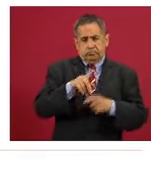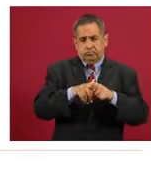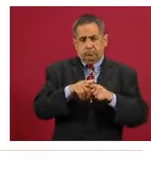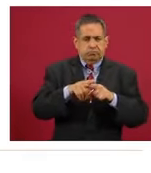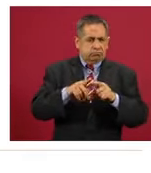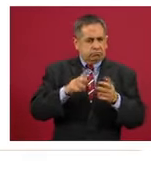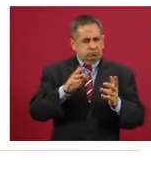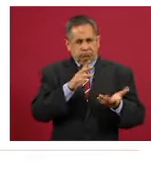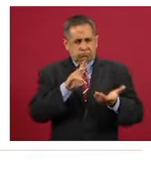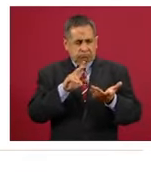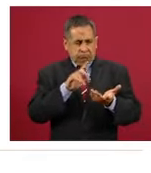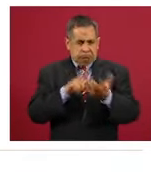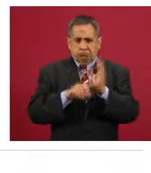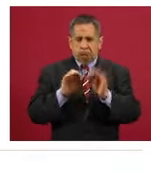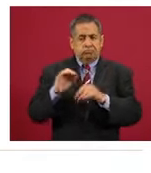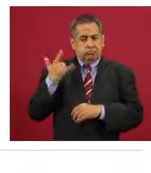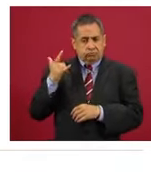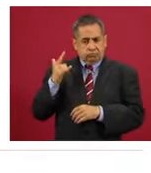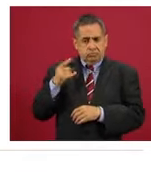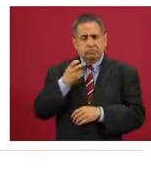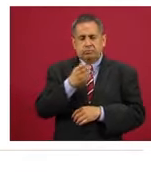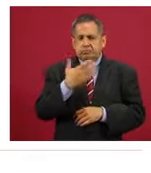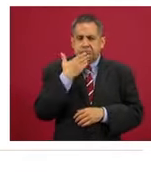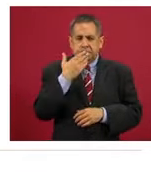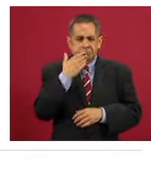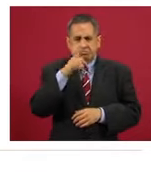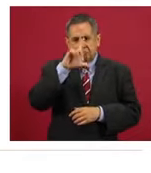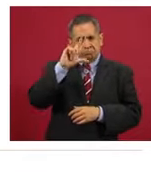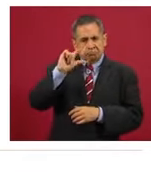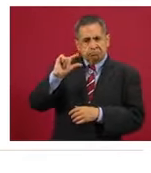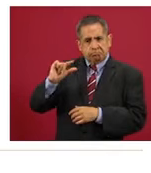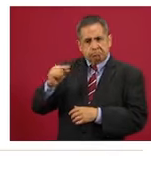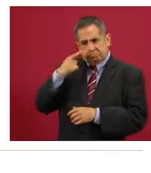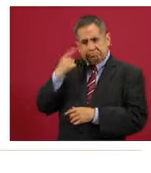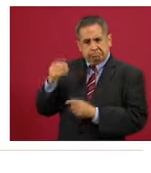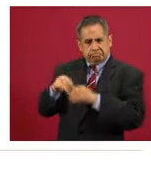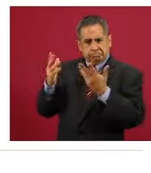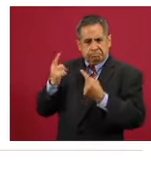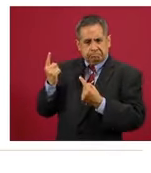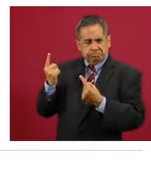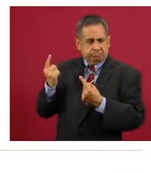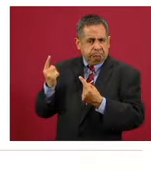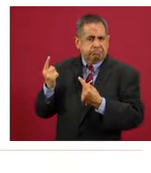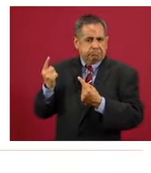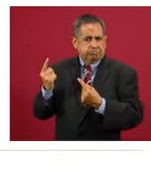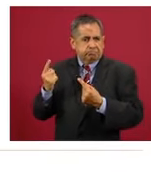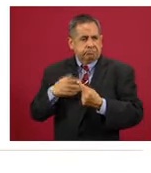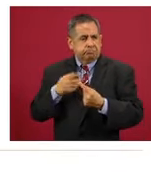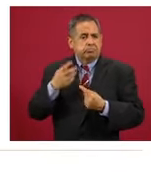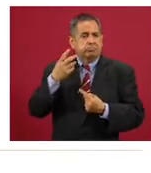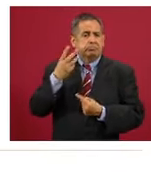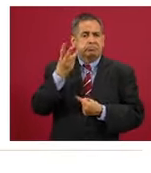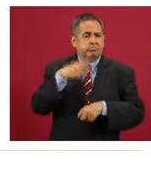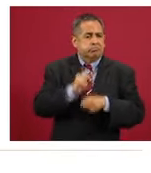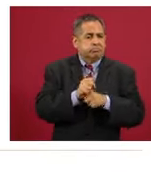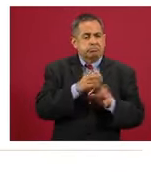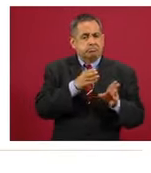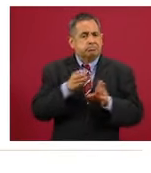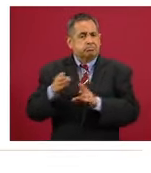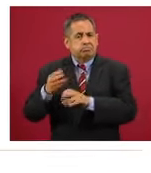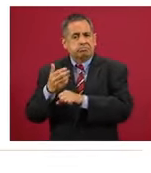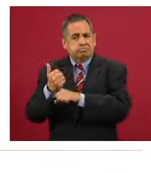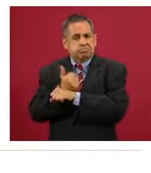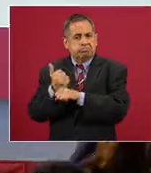del país, es la última semana de julio. Desde entonces una clarísima tendencia al descenso, lleva tres rondas de semáforo amarillo, la